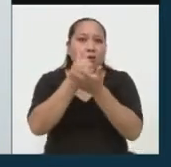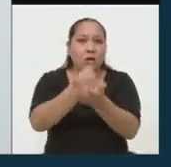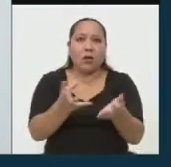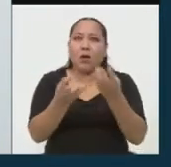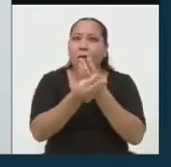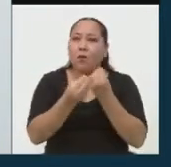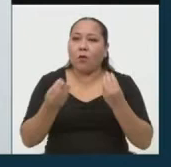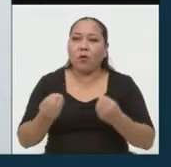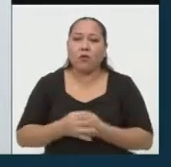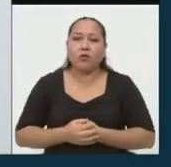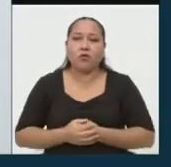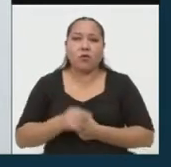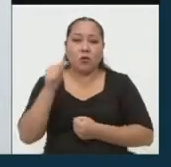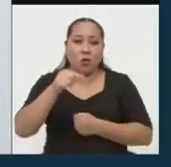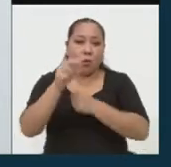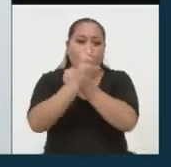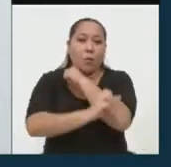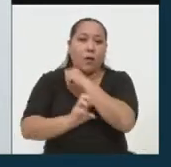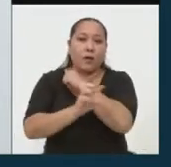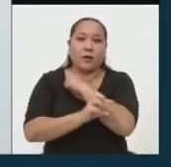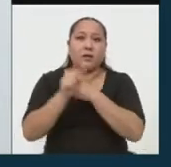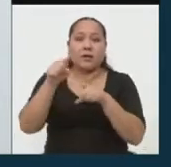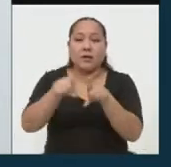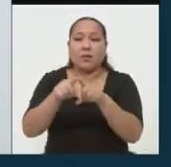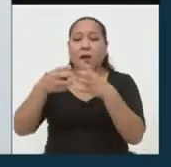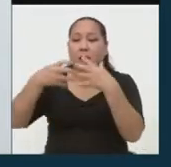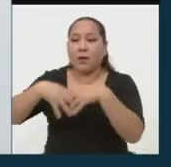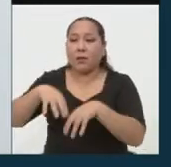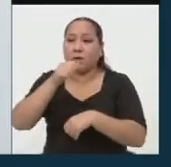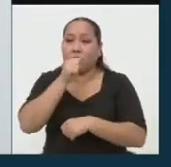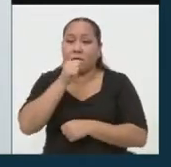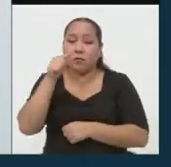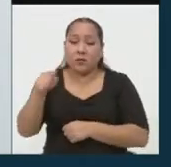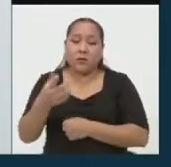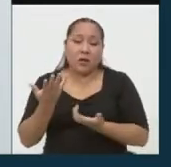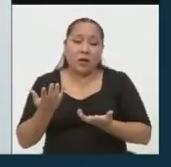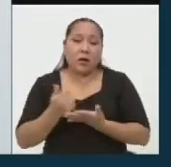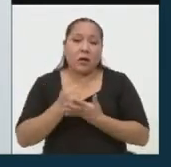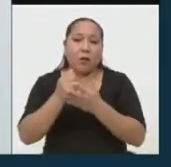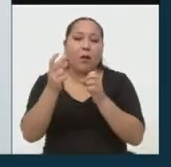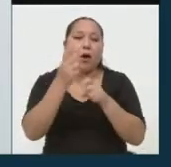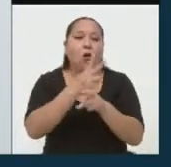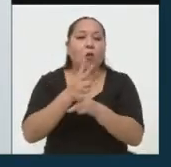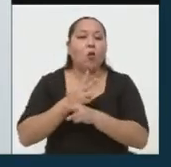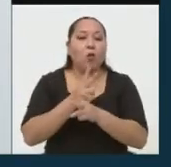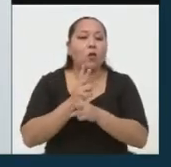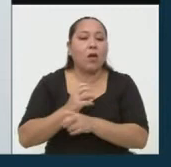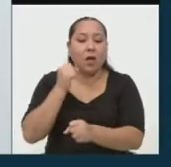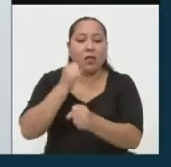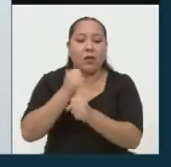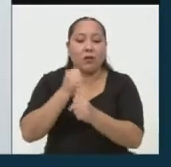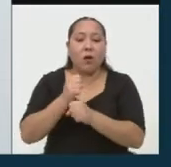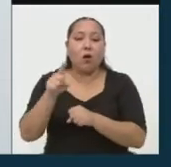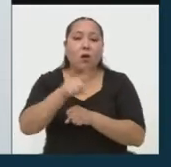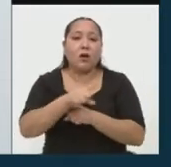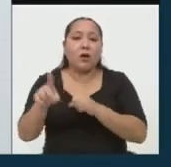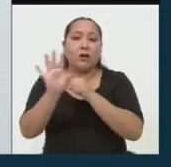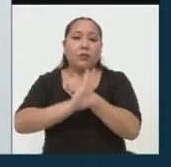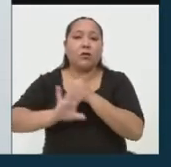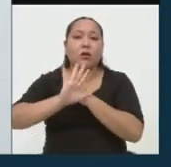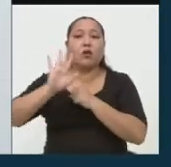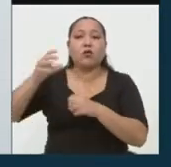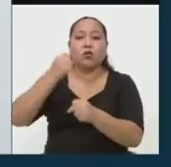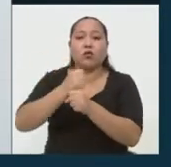mucho como país. Y a la empresa privada obviamente le conviene porque va a cuidar la productividad y proteger a sus